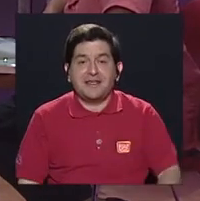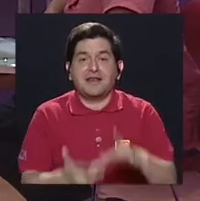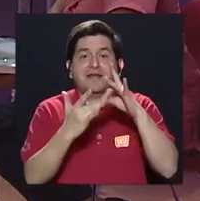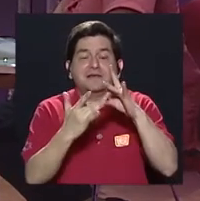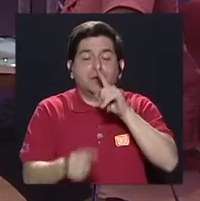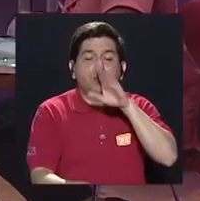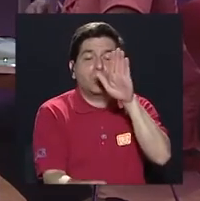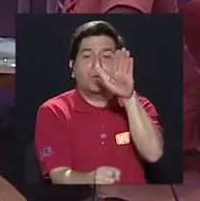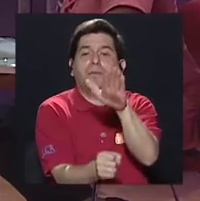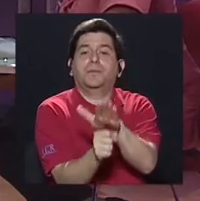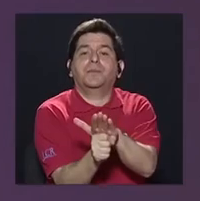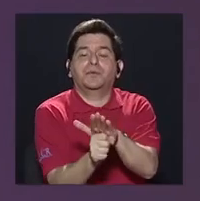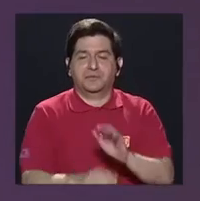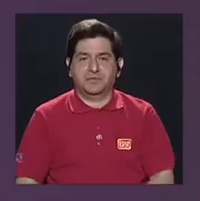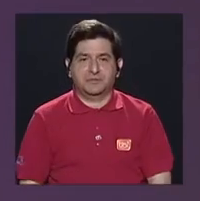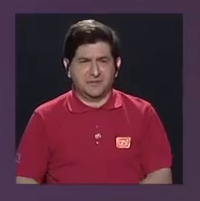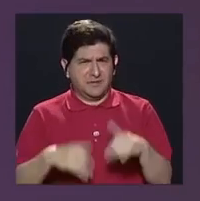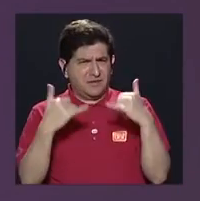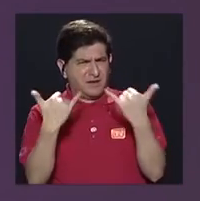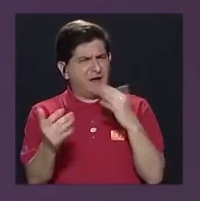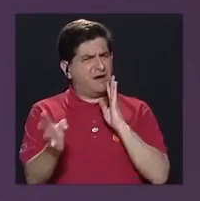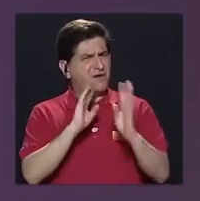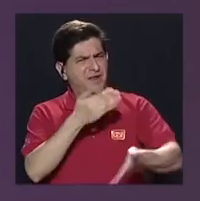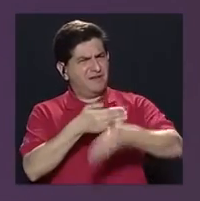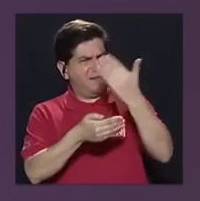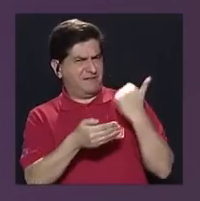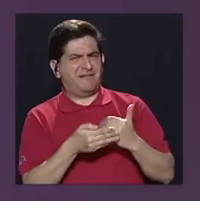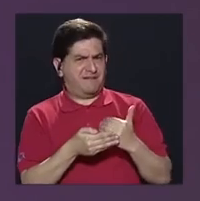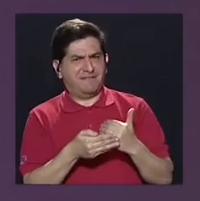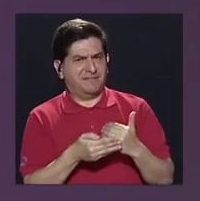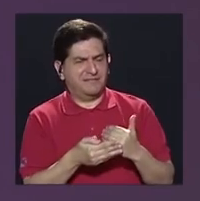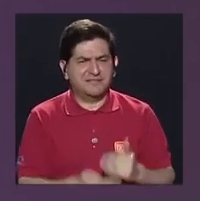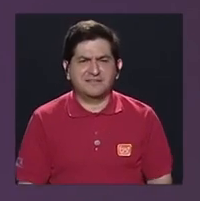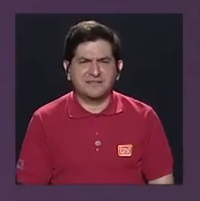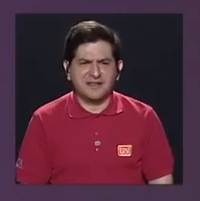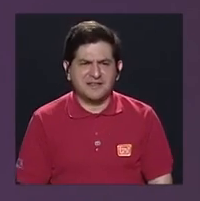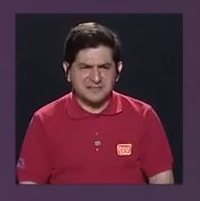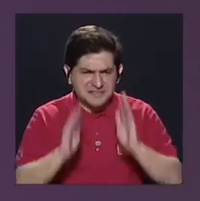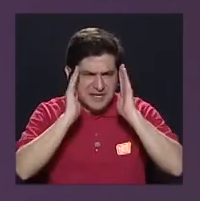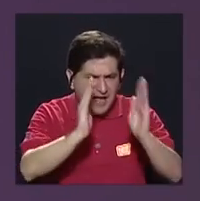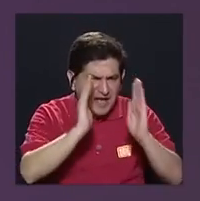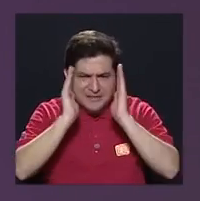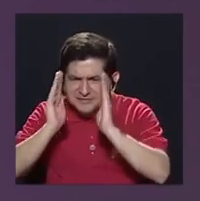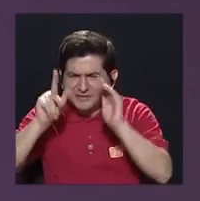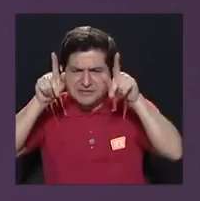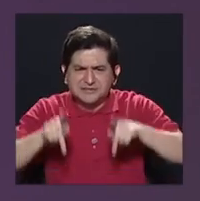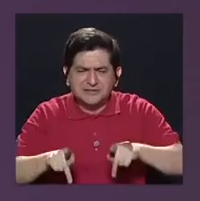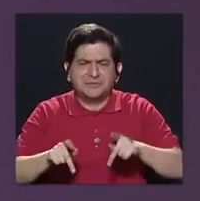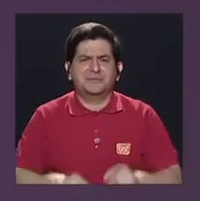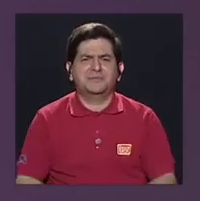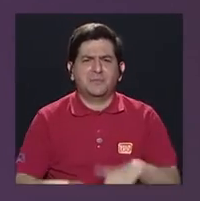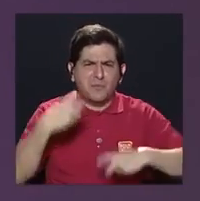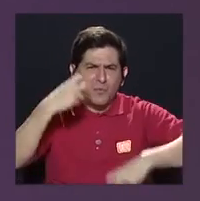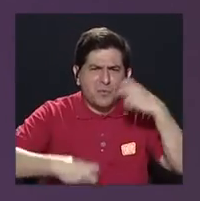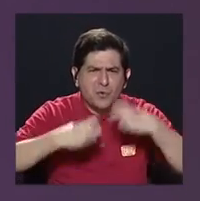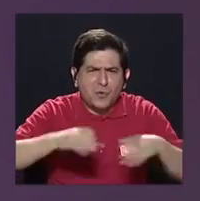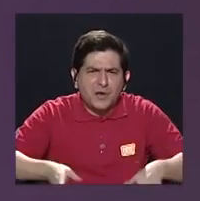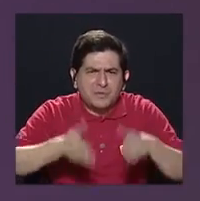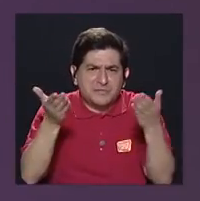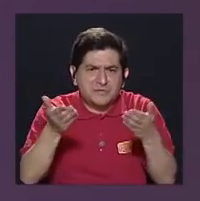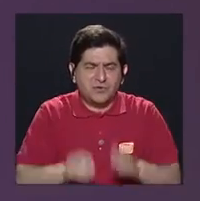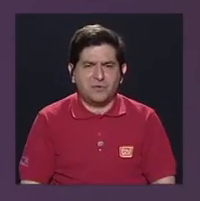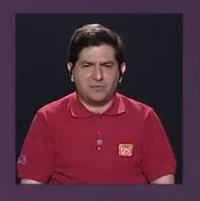todo el compromiso. Ahora que hablábamos un poco de cómo abordamos los problemas, ese abordaje integral